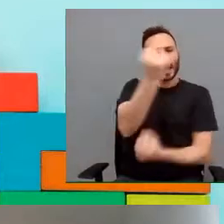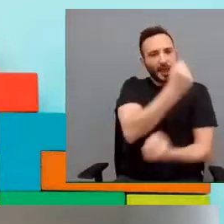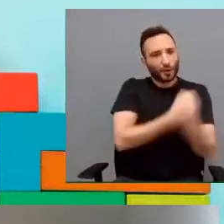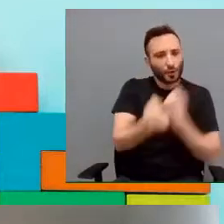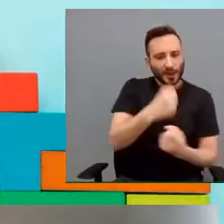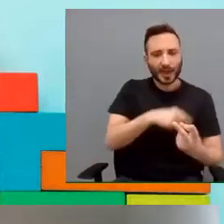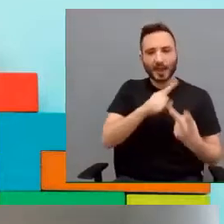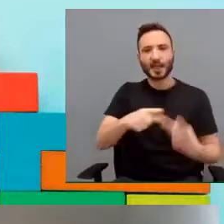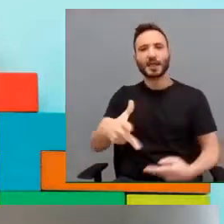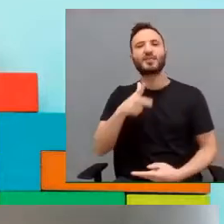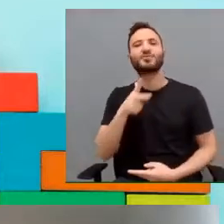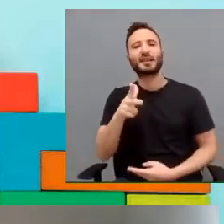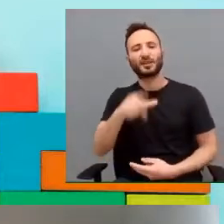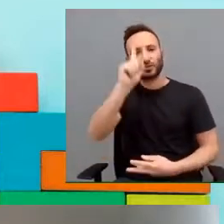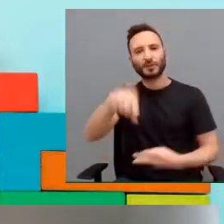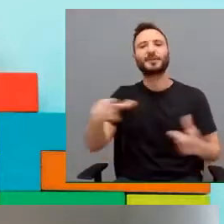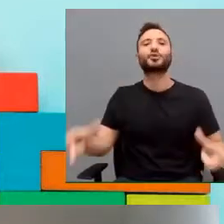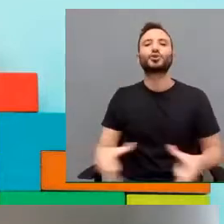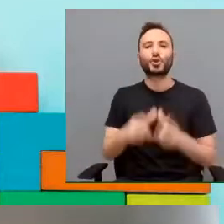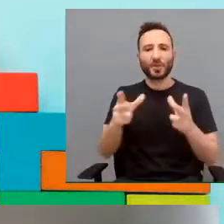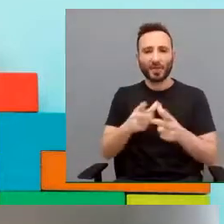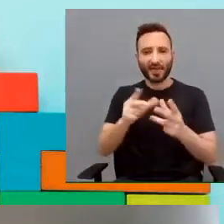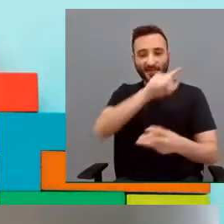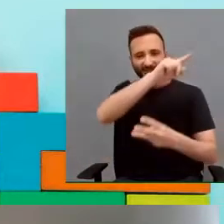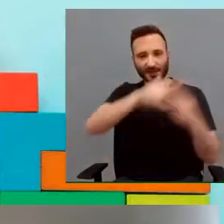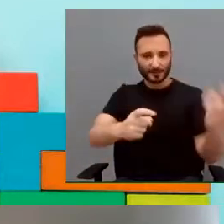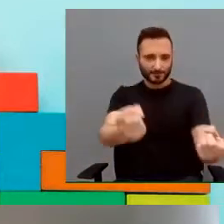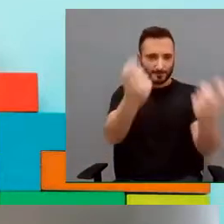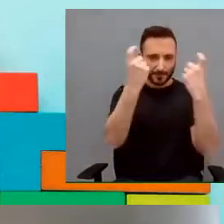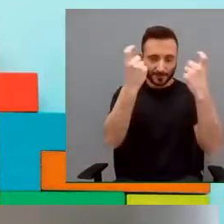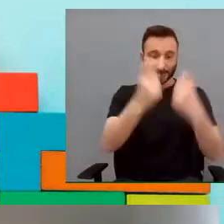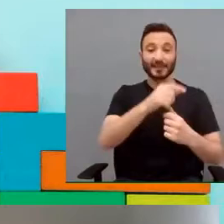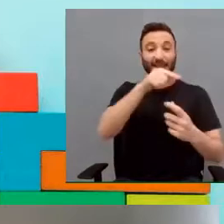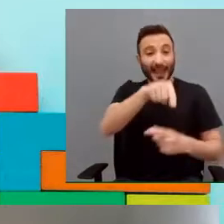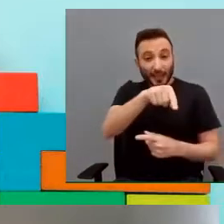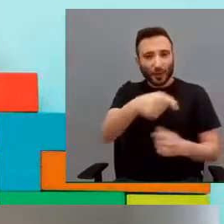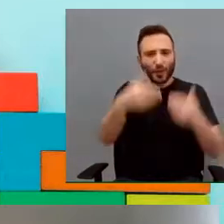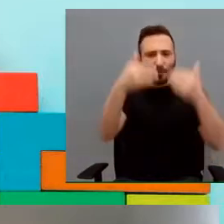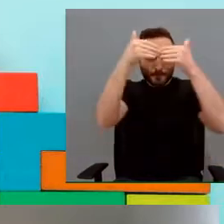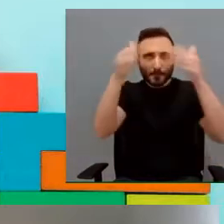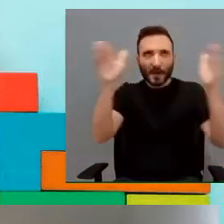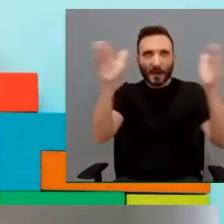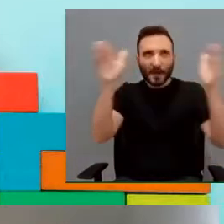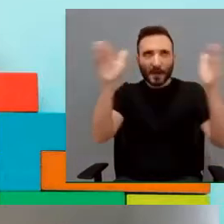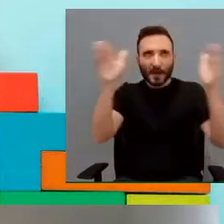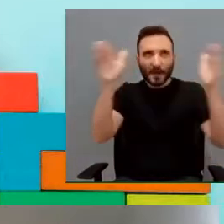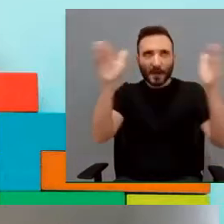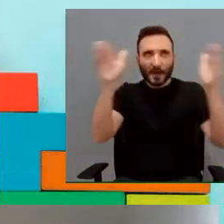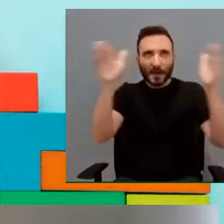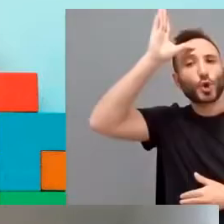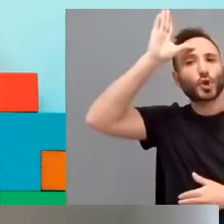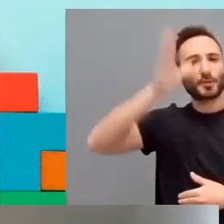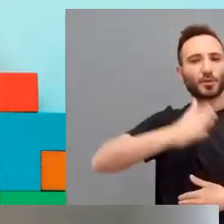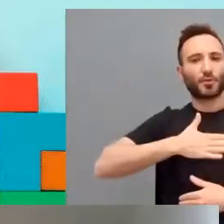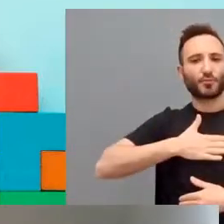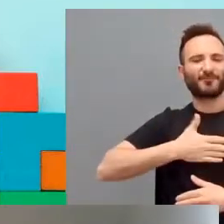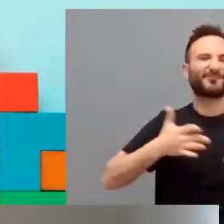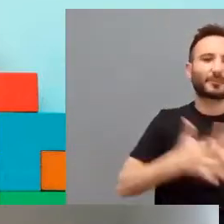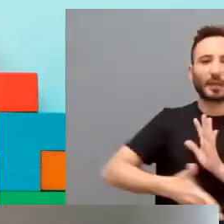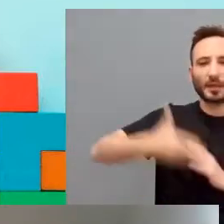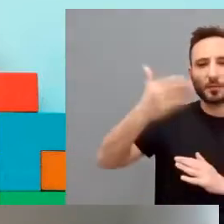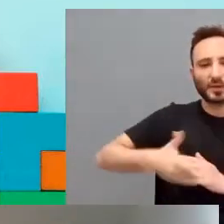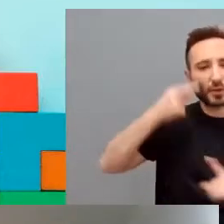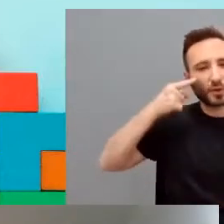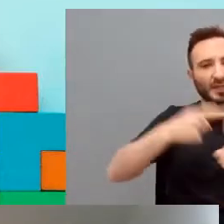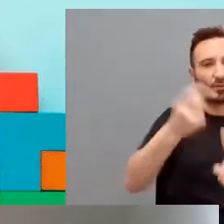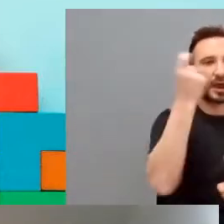sociedad. Esto amplía la mirada y amplía todo ese conocimiento que es tan imprescindible